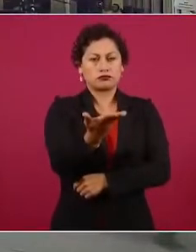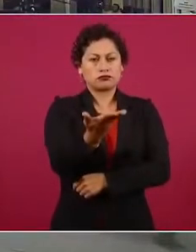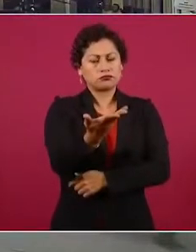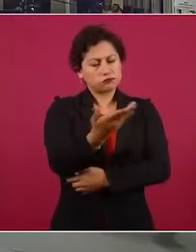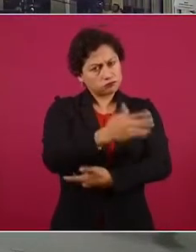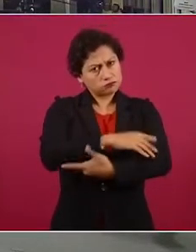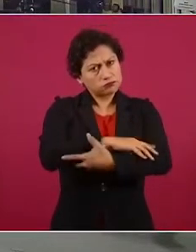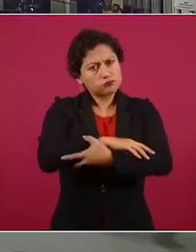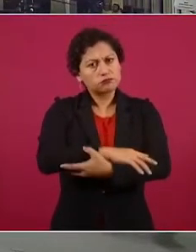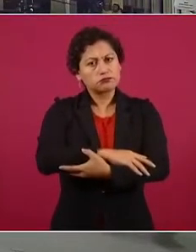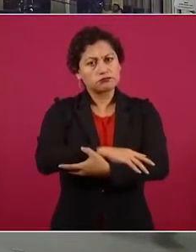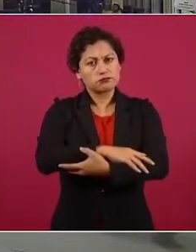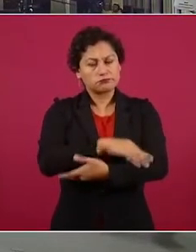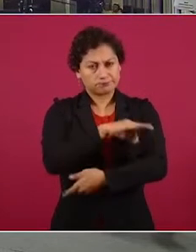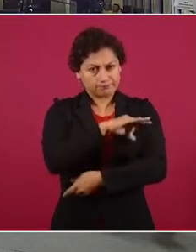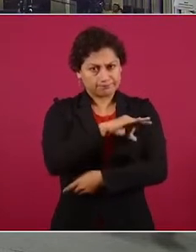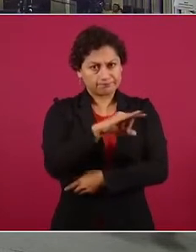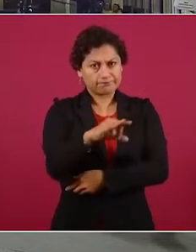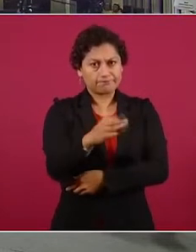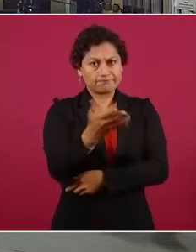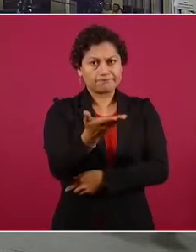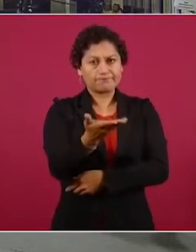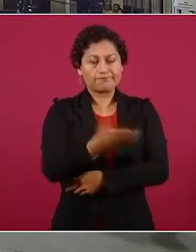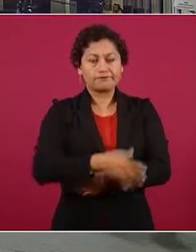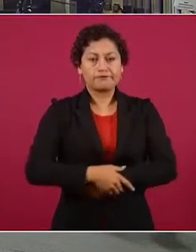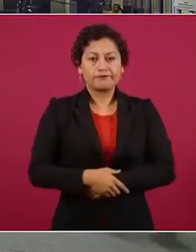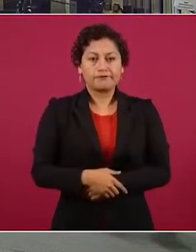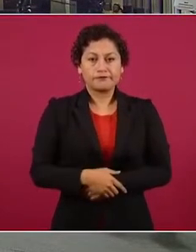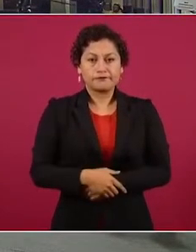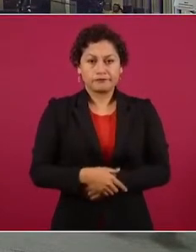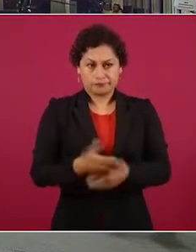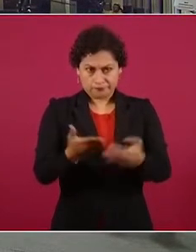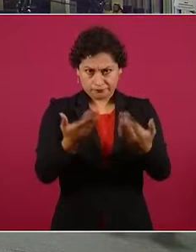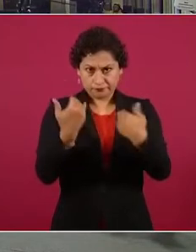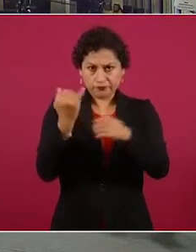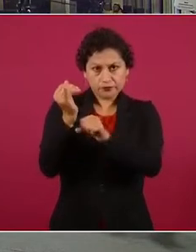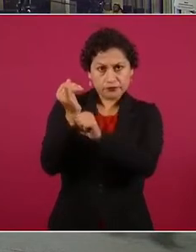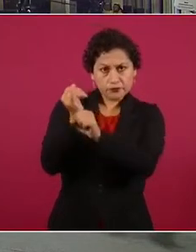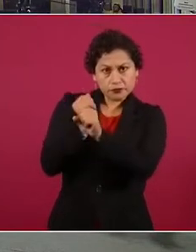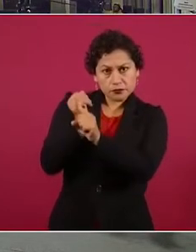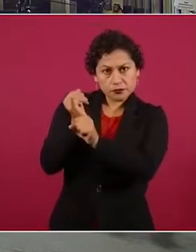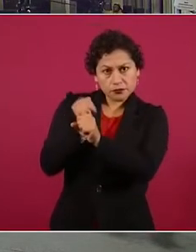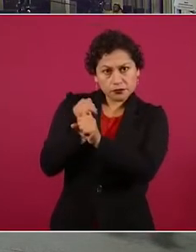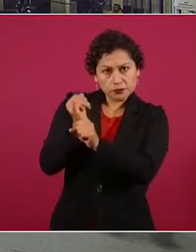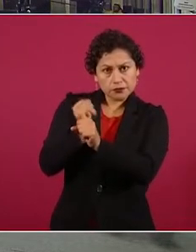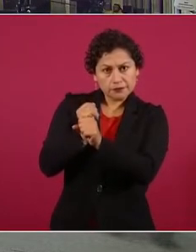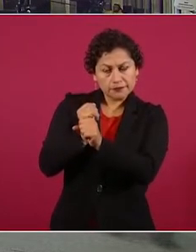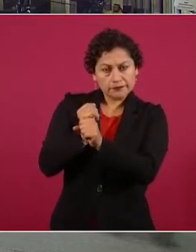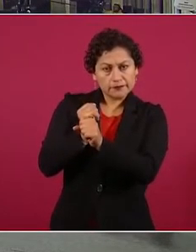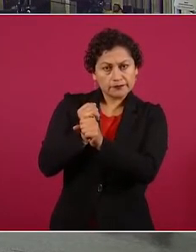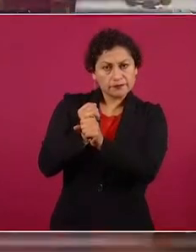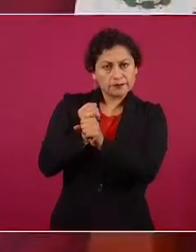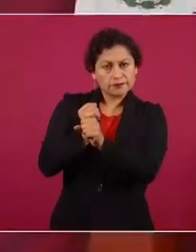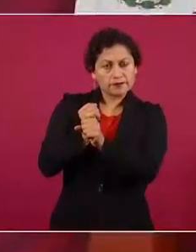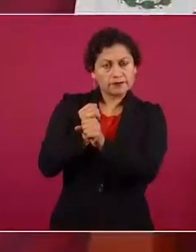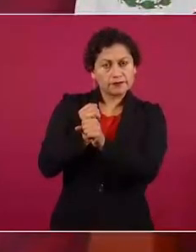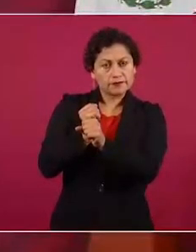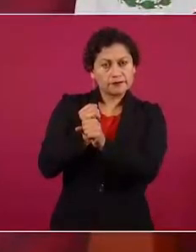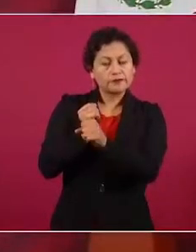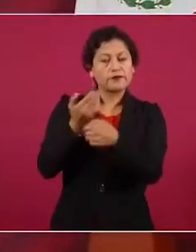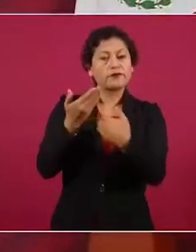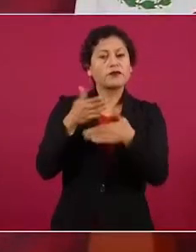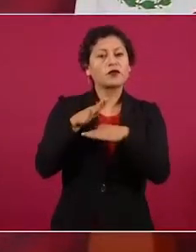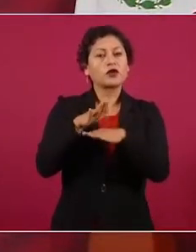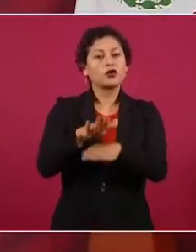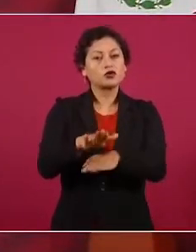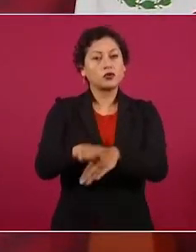que nos haga un reportaje sobre